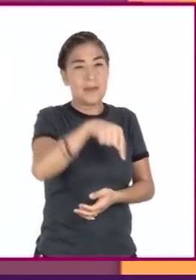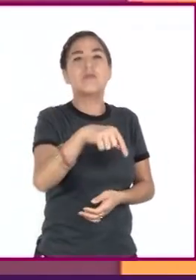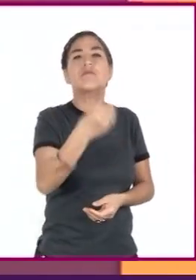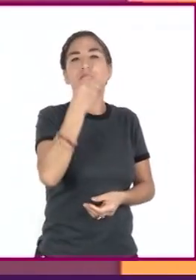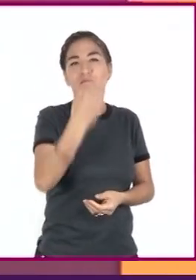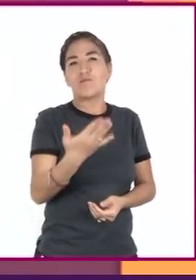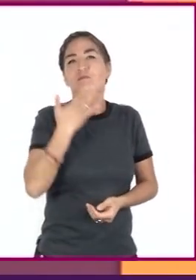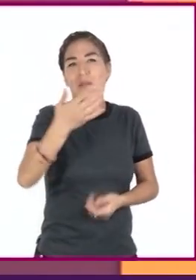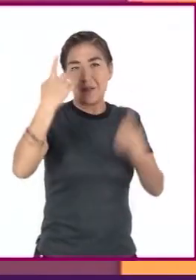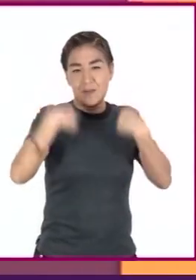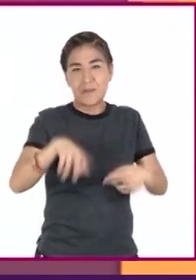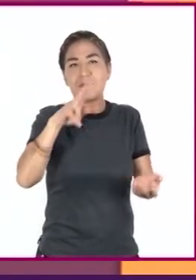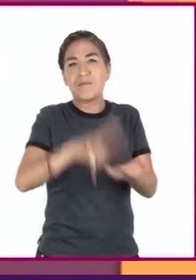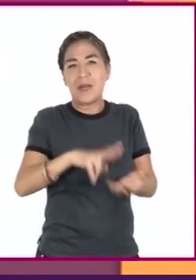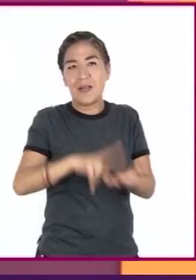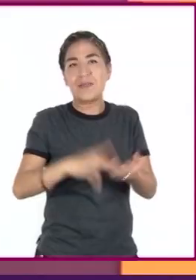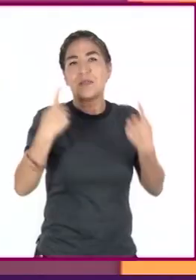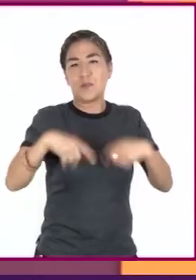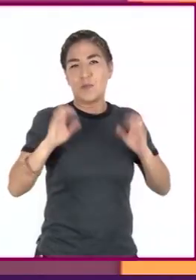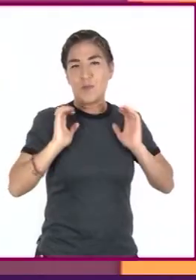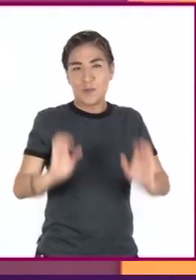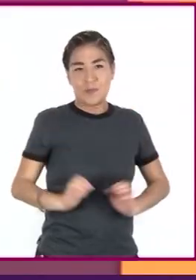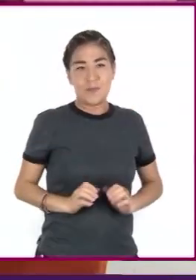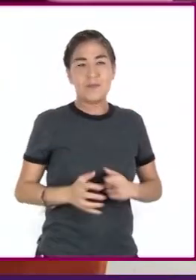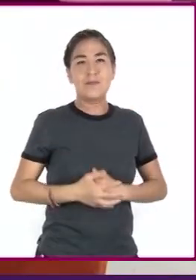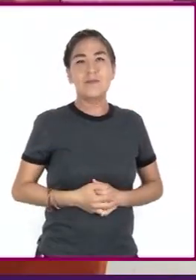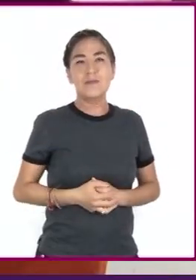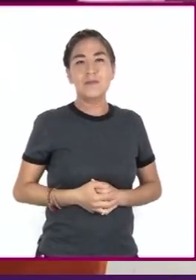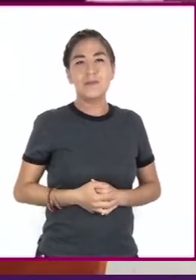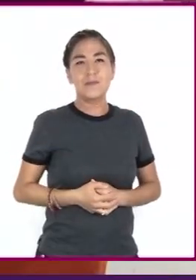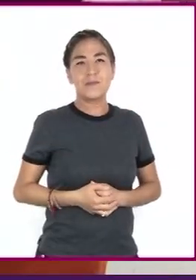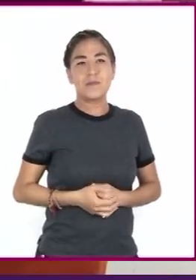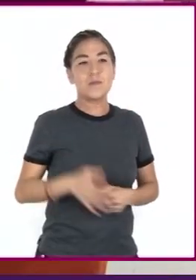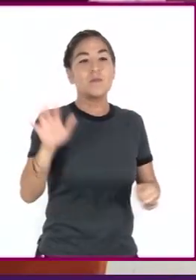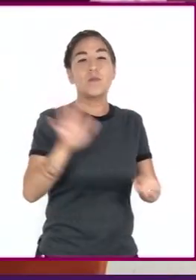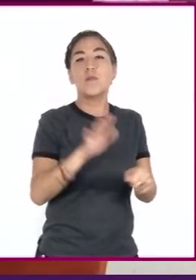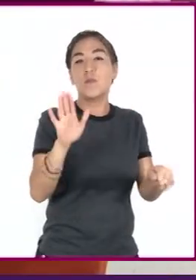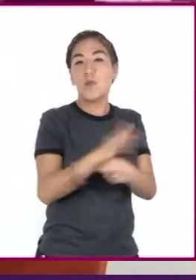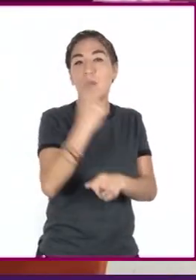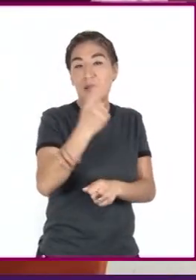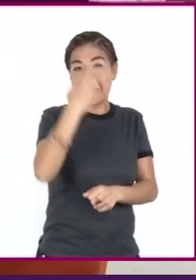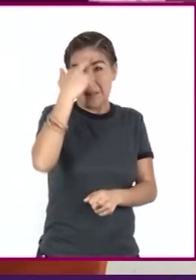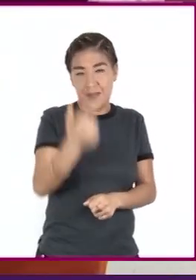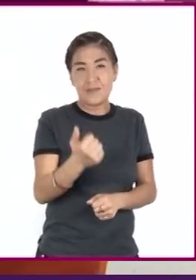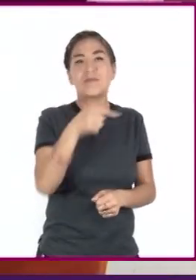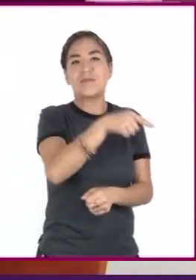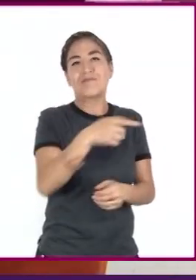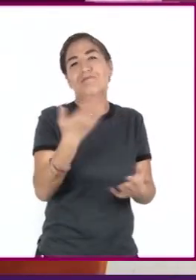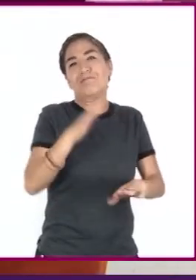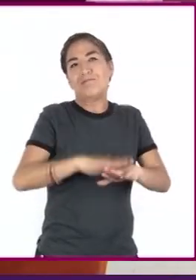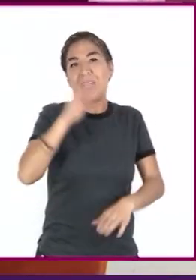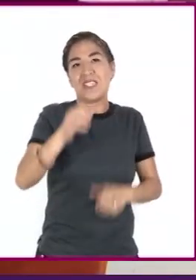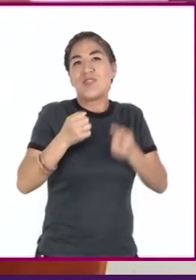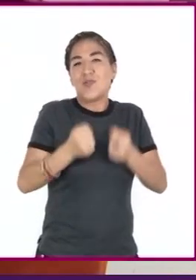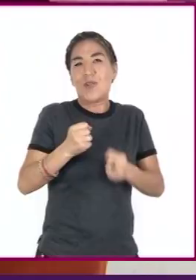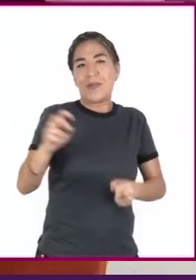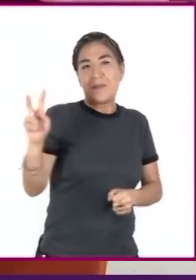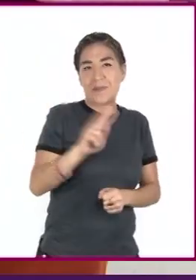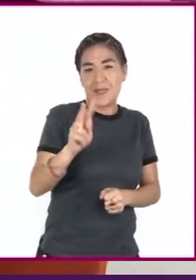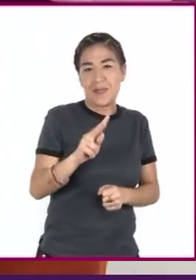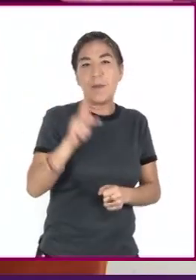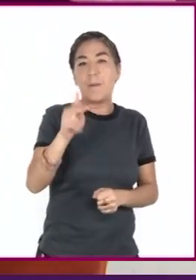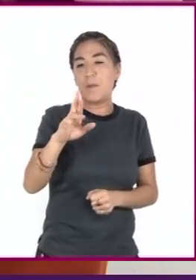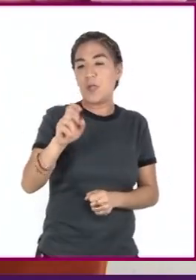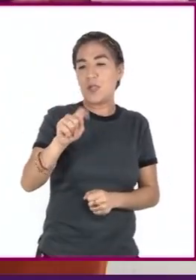de aportar valor nutricional a nuestro organismo, ya que son considerados como una magnífica fuente de